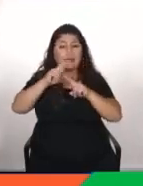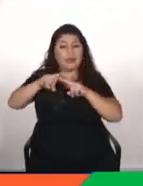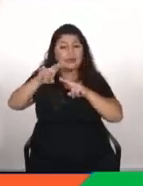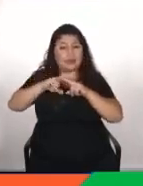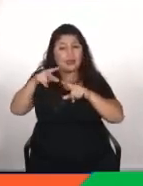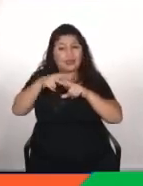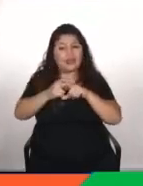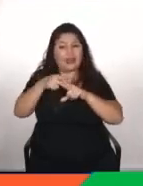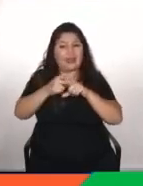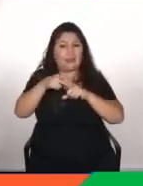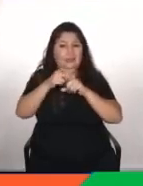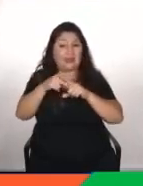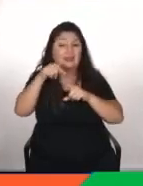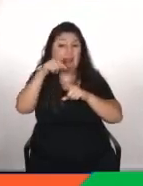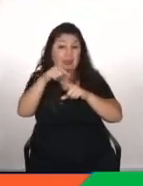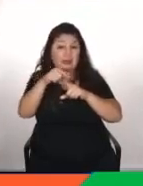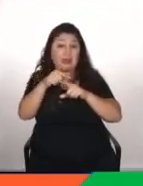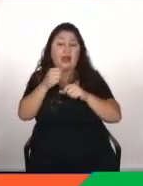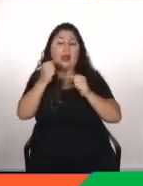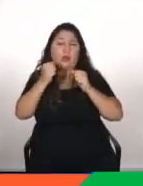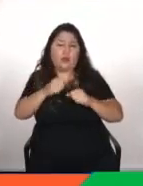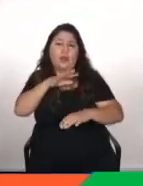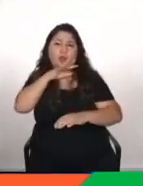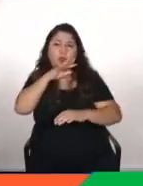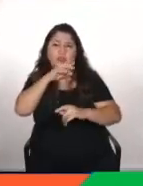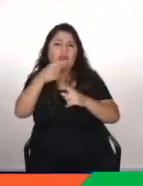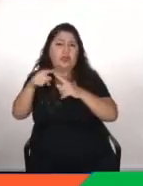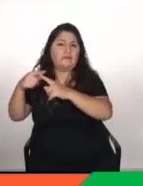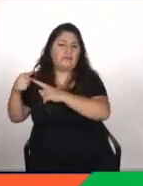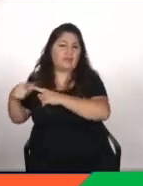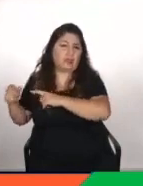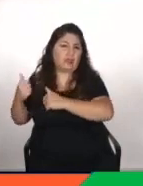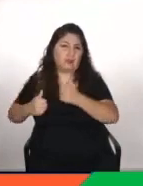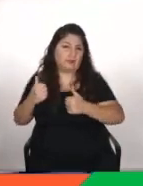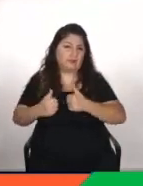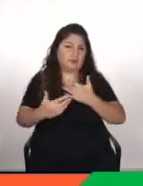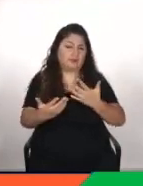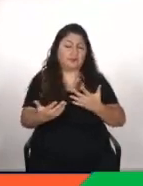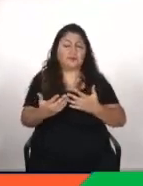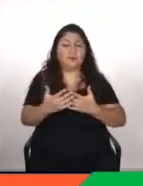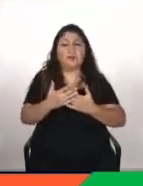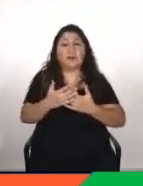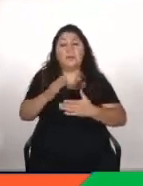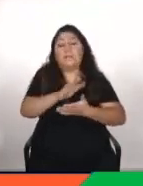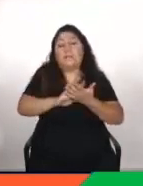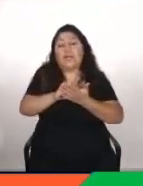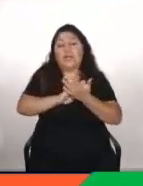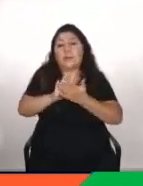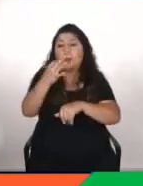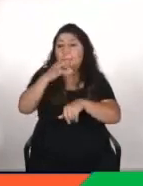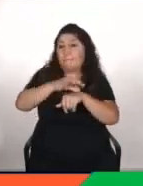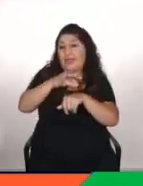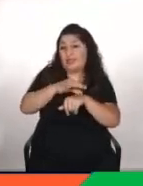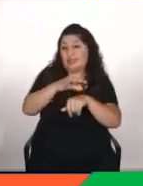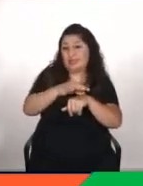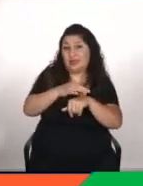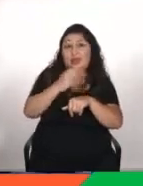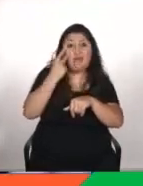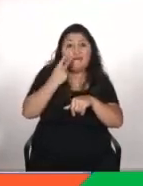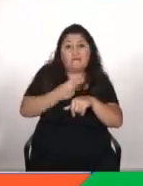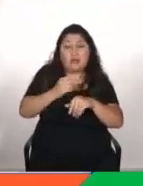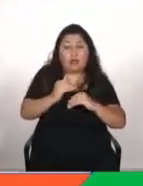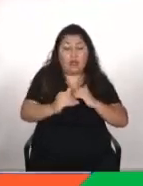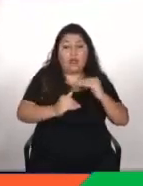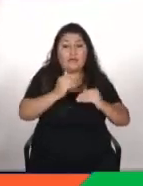herramienta luego tú la puedes aplicar a diferentes campos esta herramienta pues poco a poco vamos viendo cómo aplicada medicina vemos avances de poder